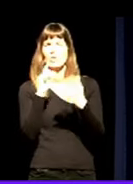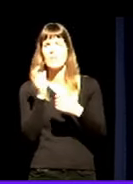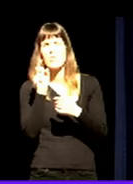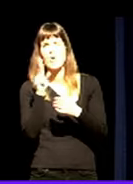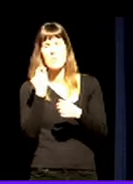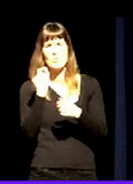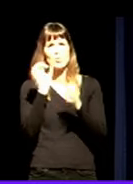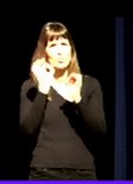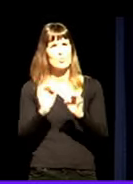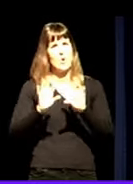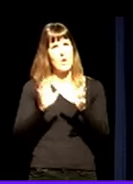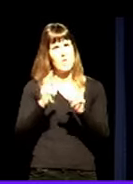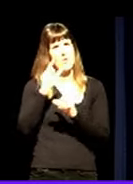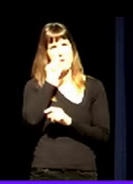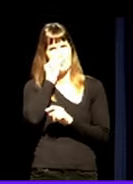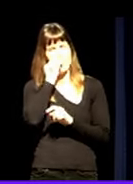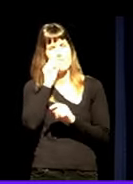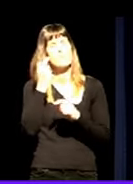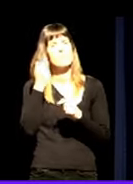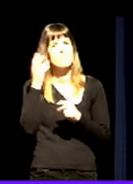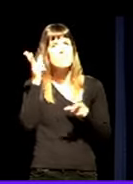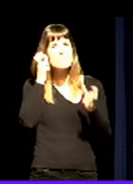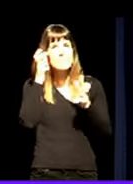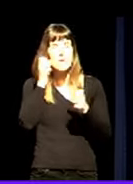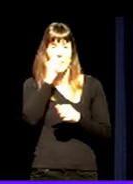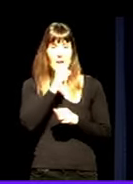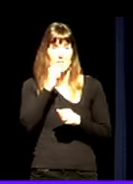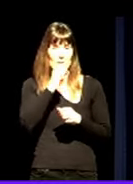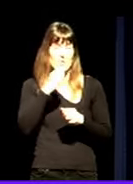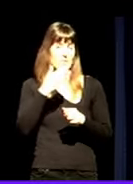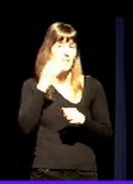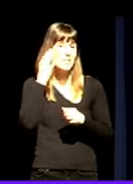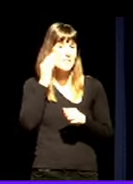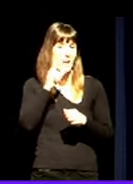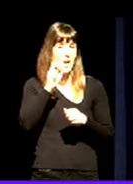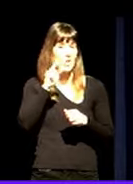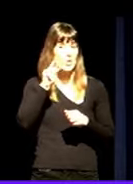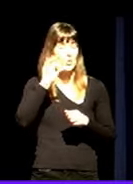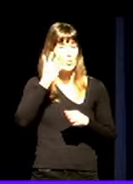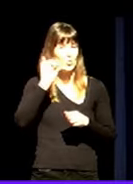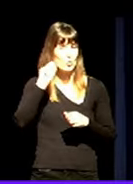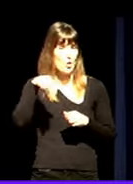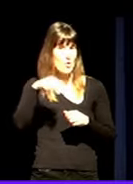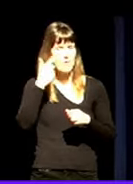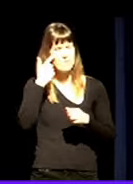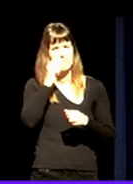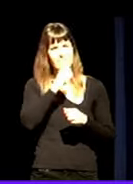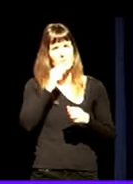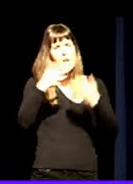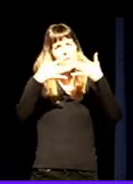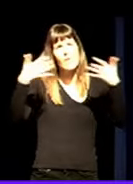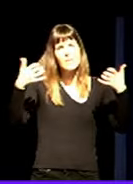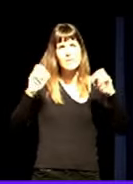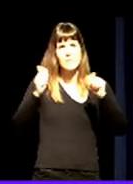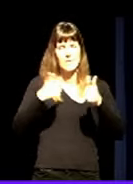Mietvezia, Hagoa garenitzia Whitney Houston, The lifest love of all, Fara aflasean,